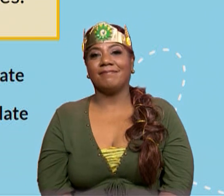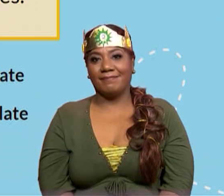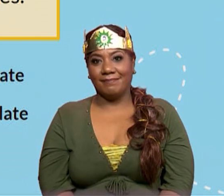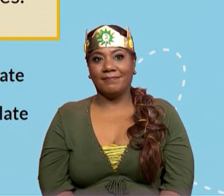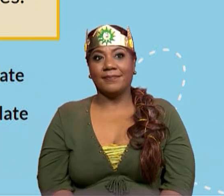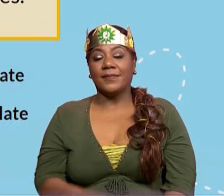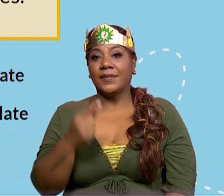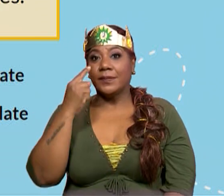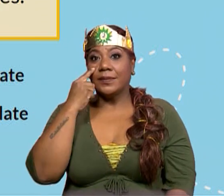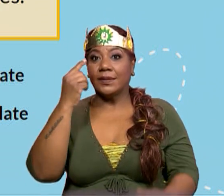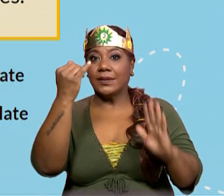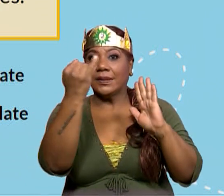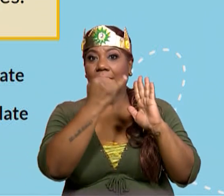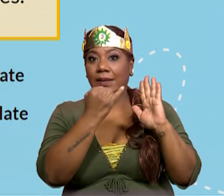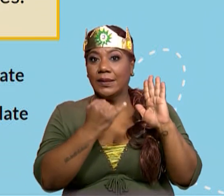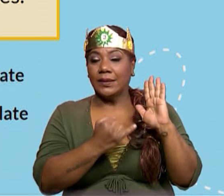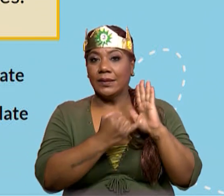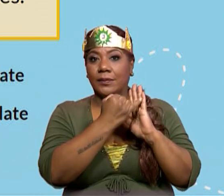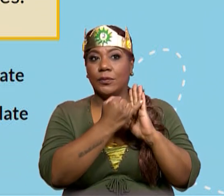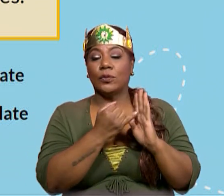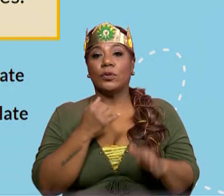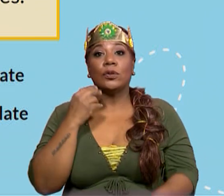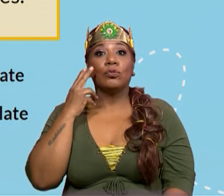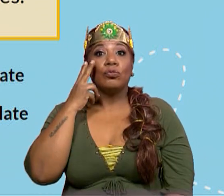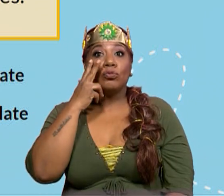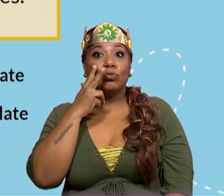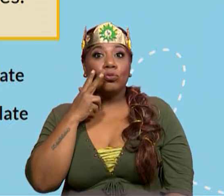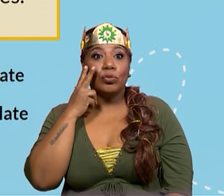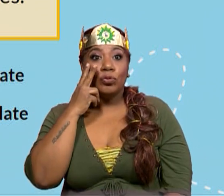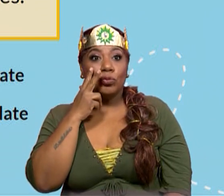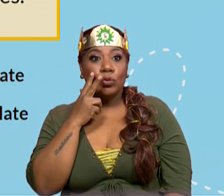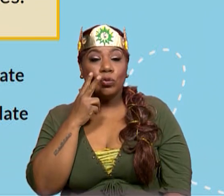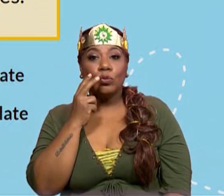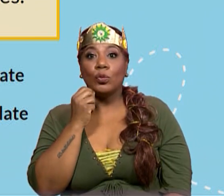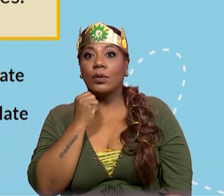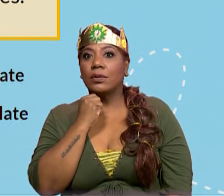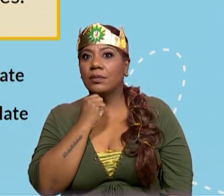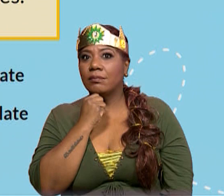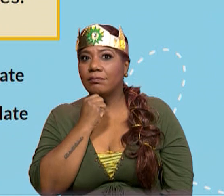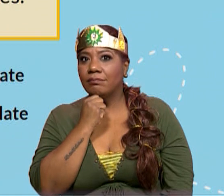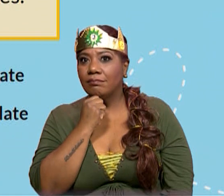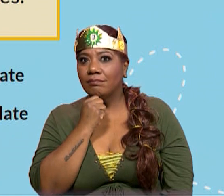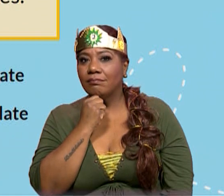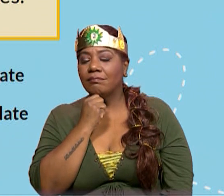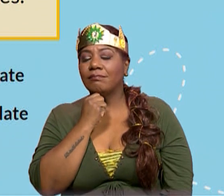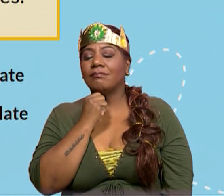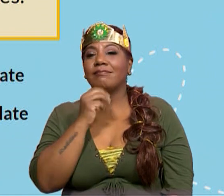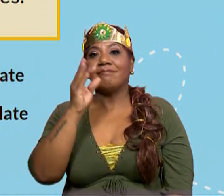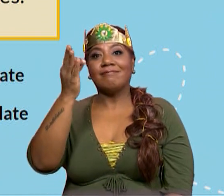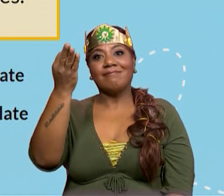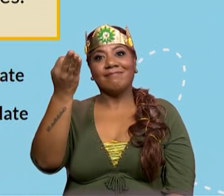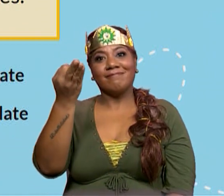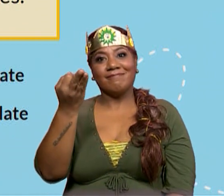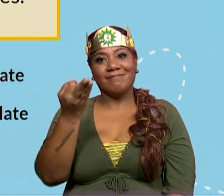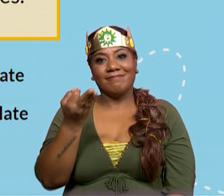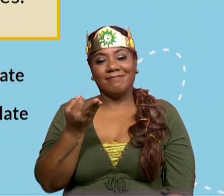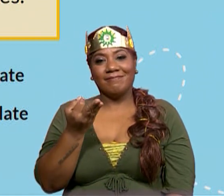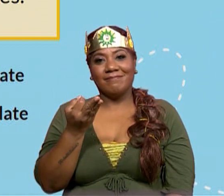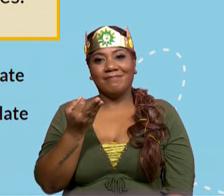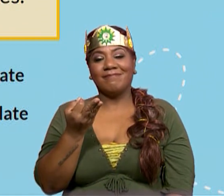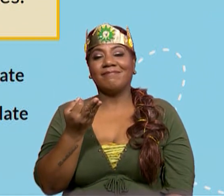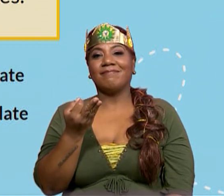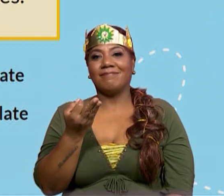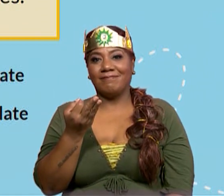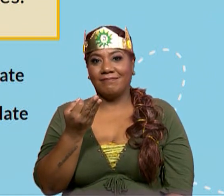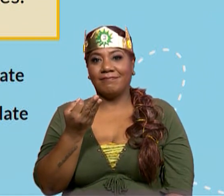comprender todo lo que estamos conociendo. Y uno de ellos es que las fracciones son parte